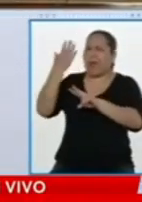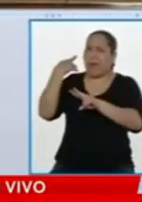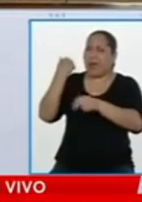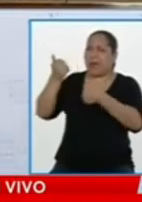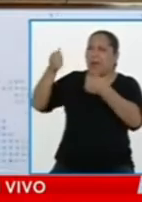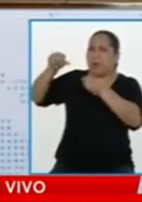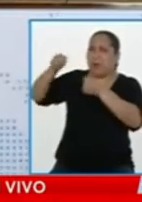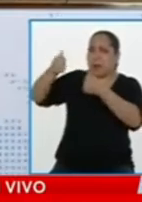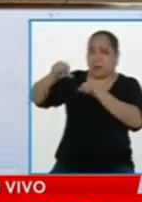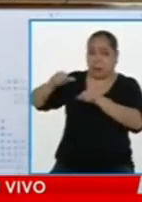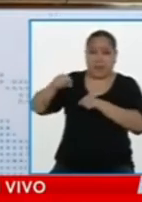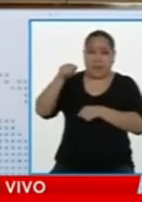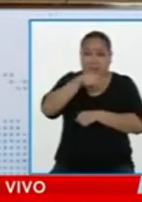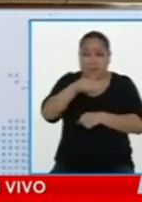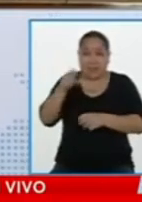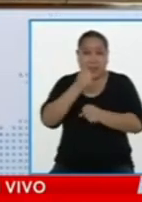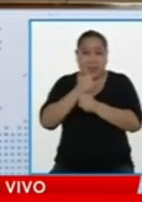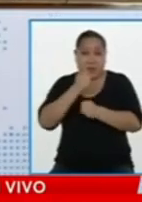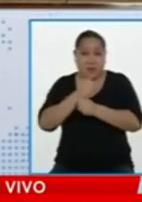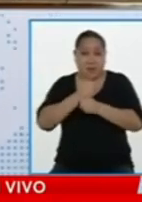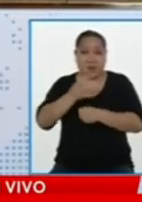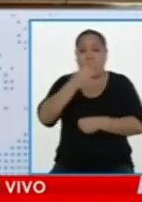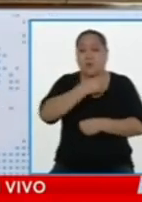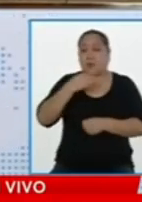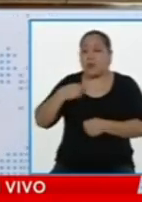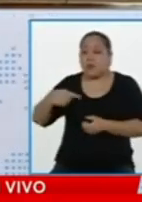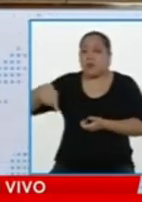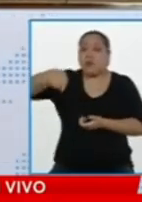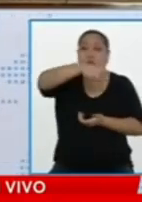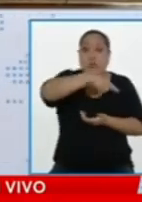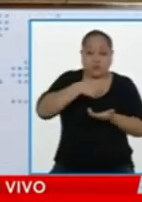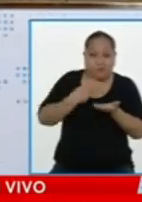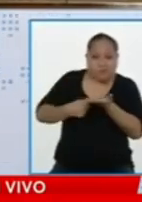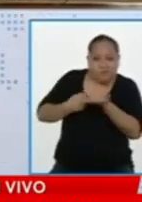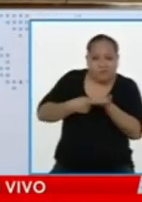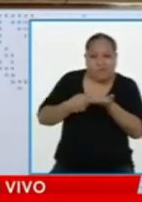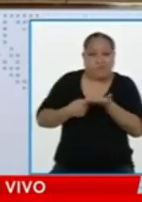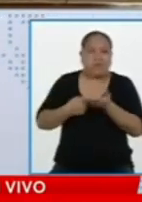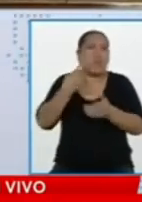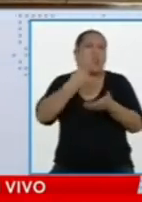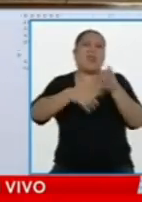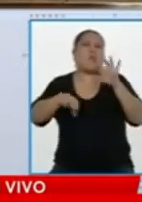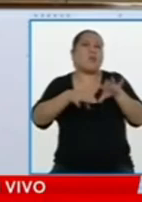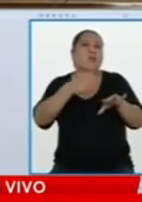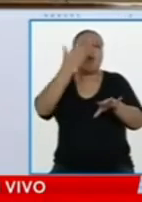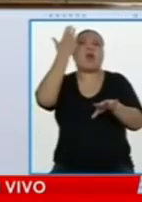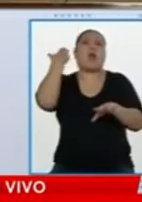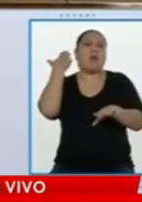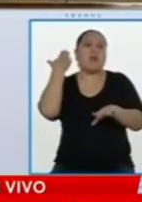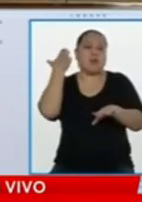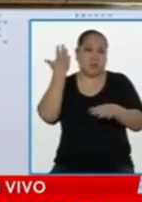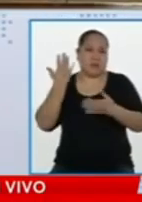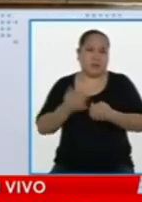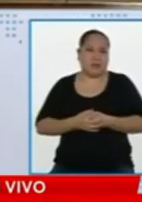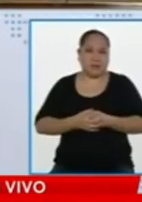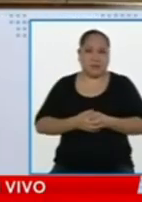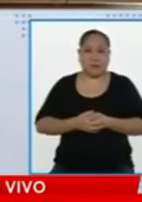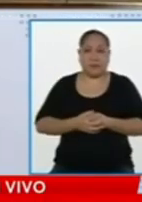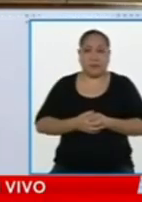gente se comenzó a movilizar, no salgan porque se pueden contagiar. Toque de queda, aumentan el toque, ¿qué? Siete de noche.